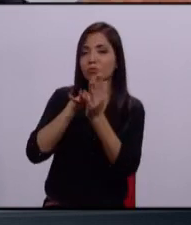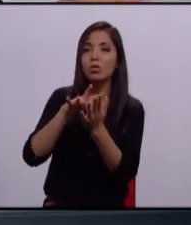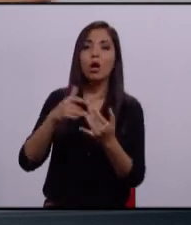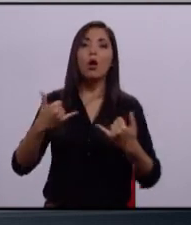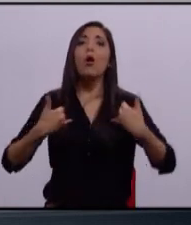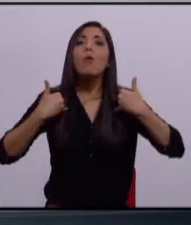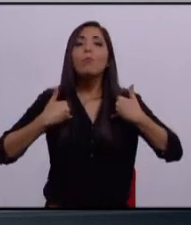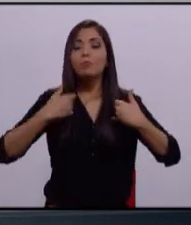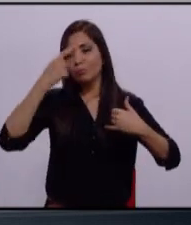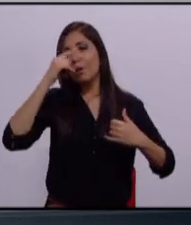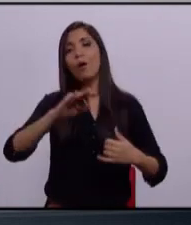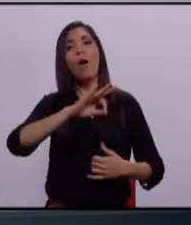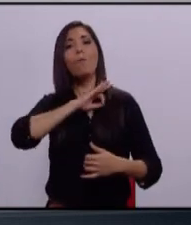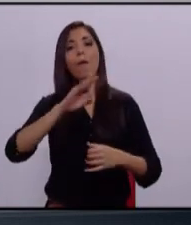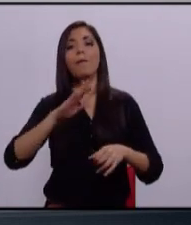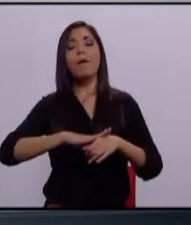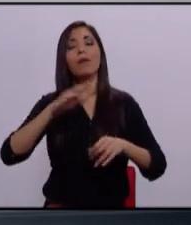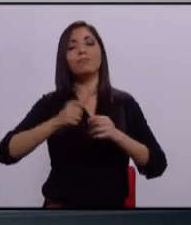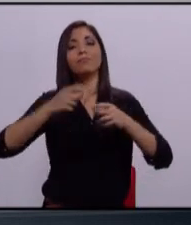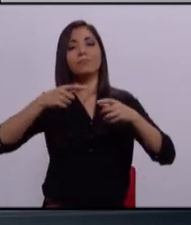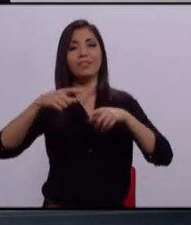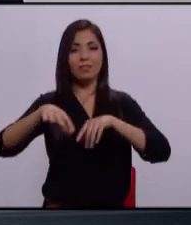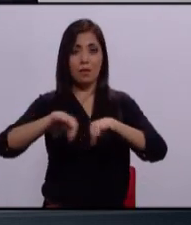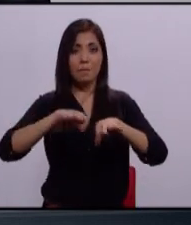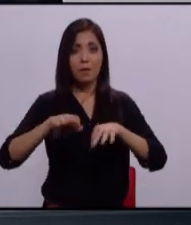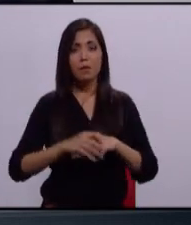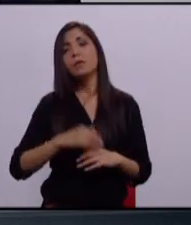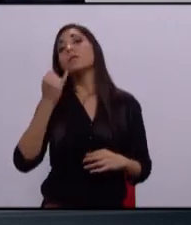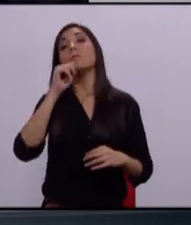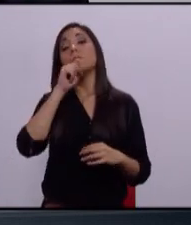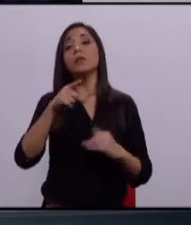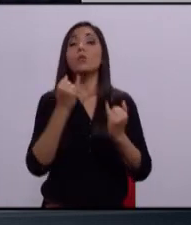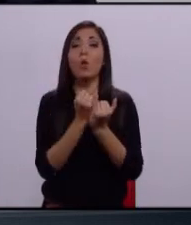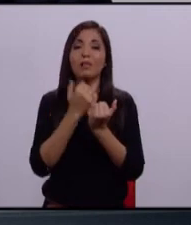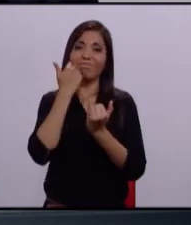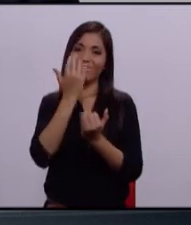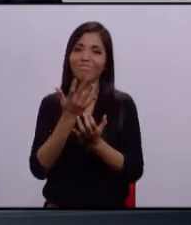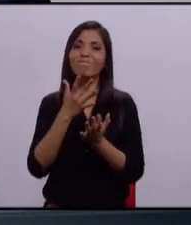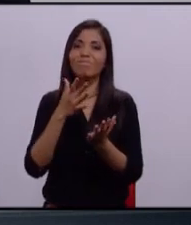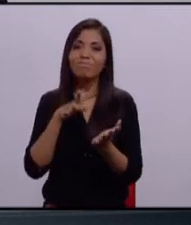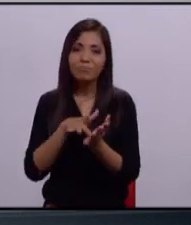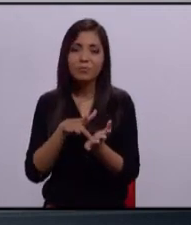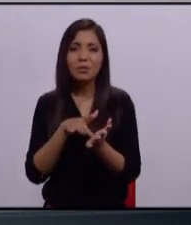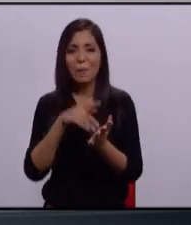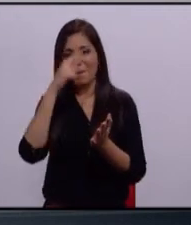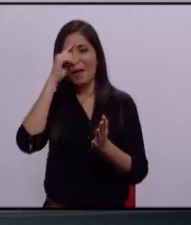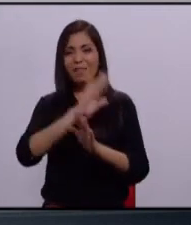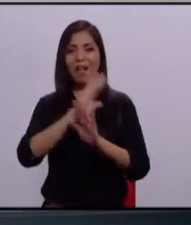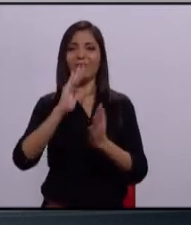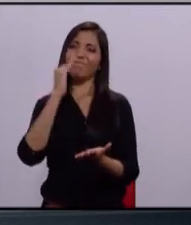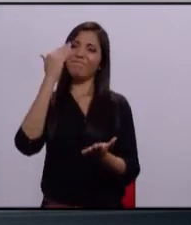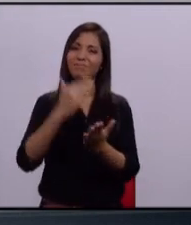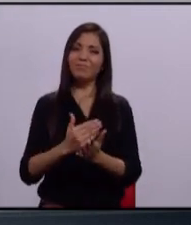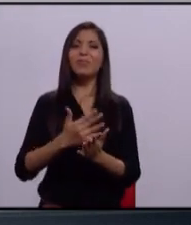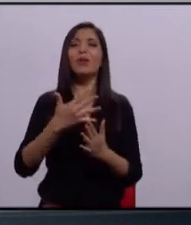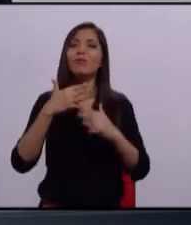ayudemos a generar empleos. También le apostaremos mucho a atacar a la corrupción,